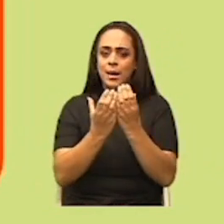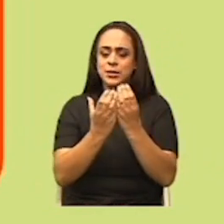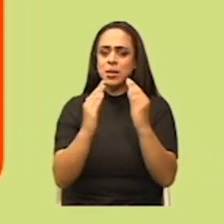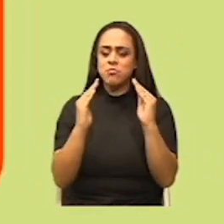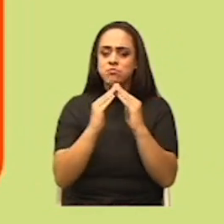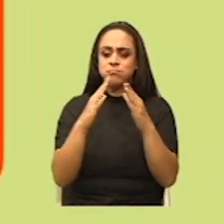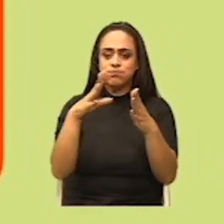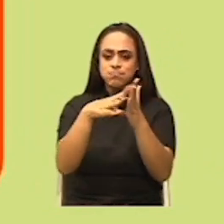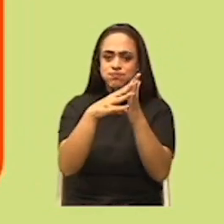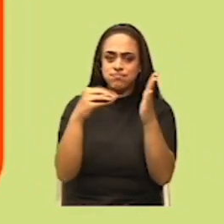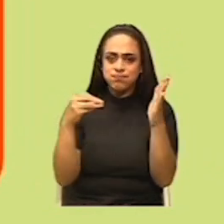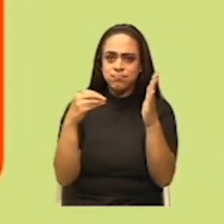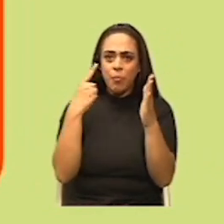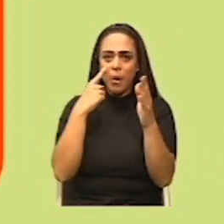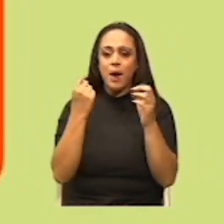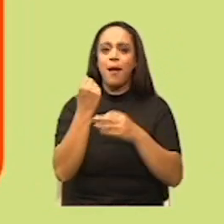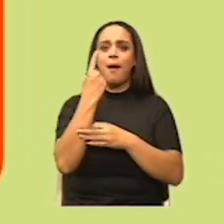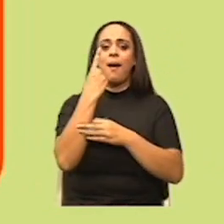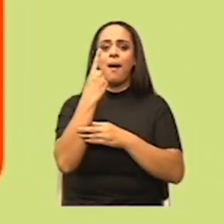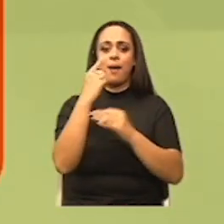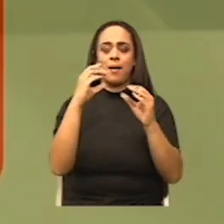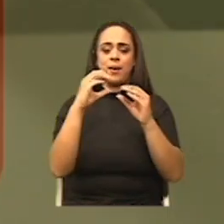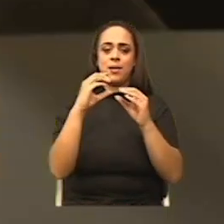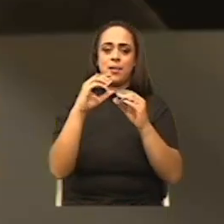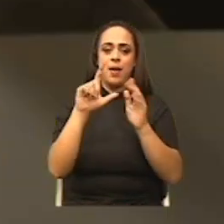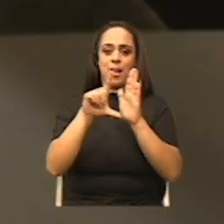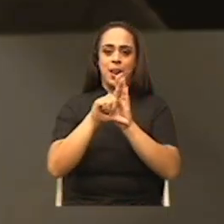y seguir comprendiendo la ley de Newton. Veámoslo.